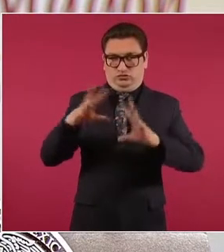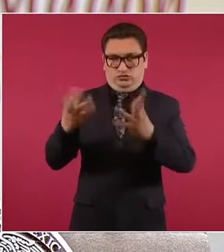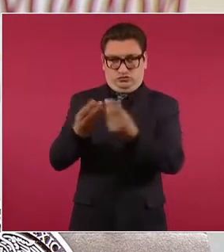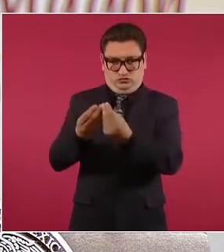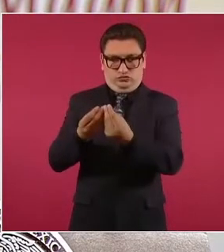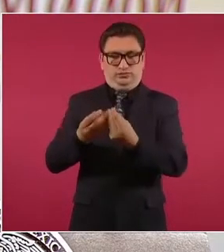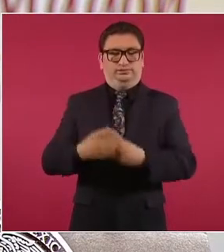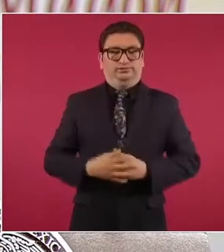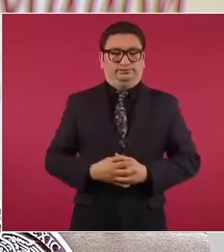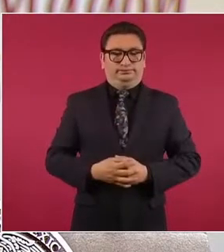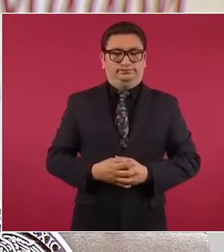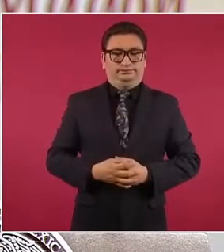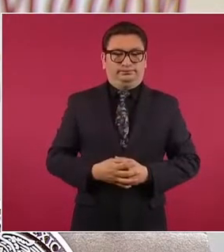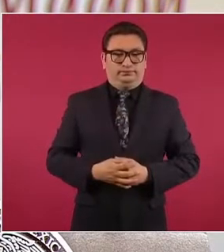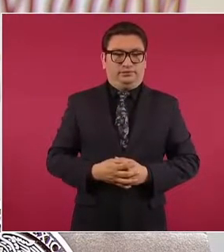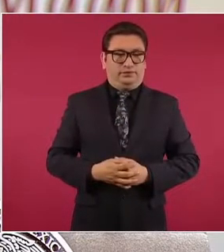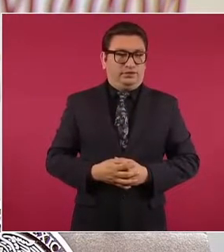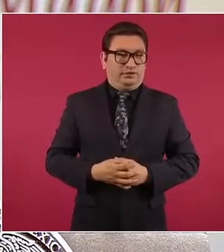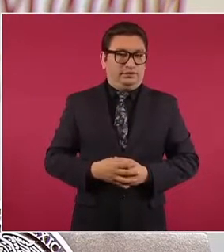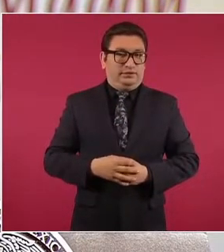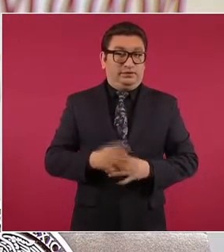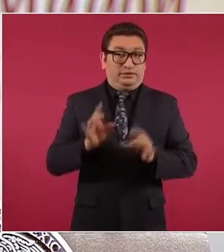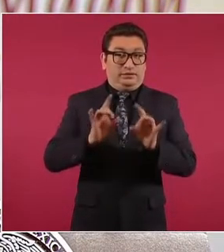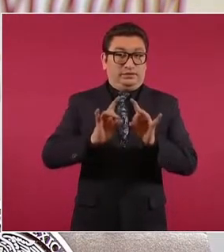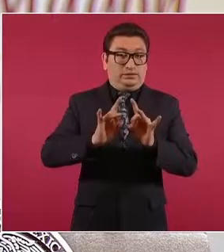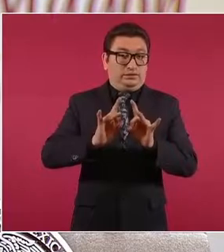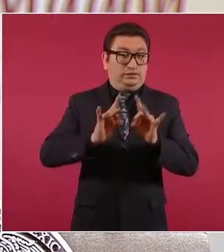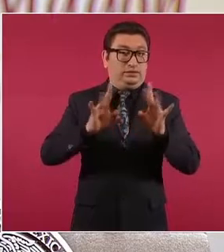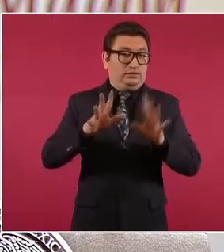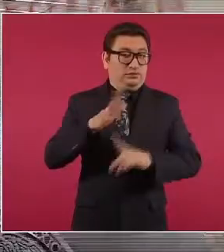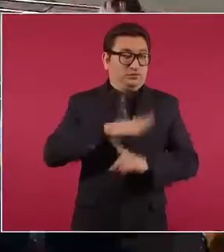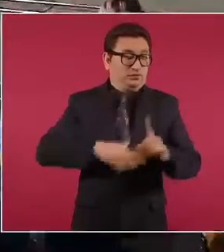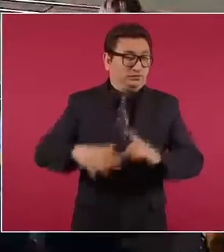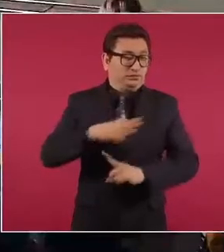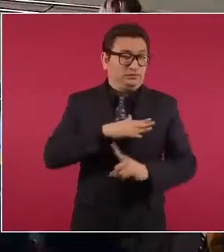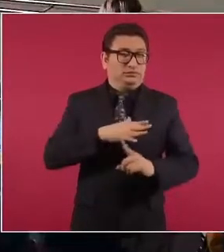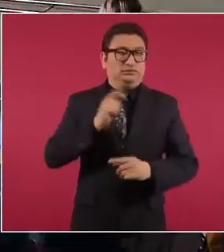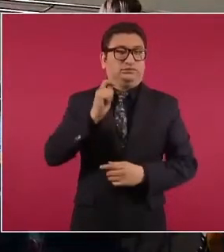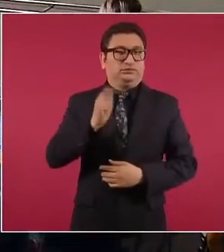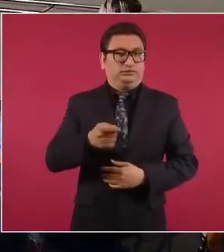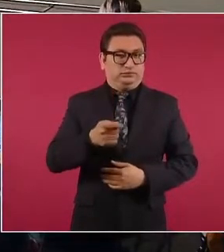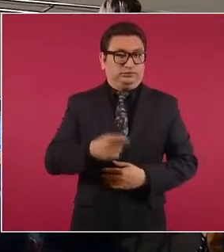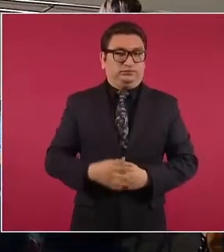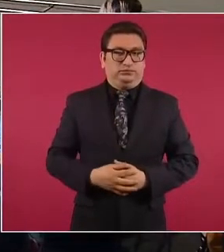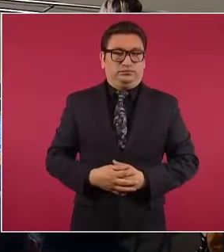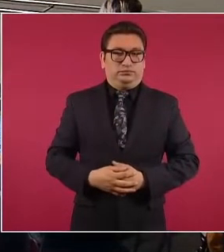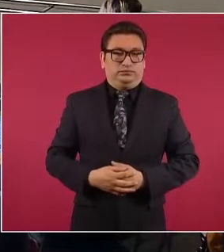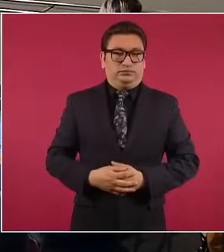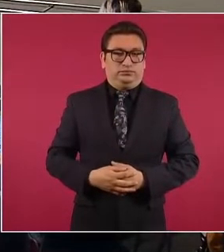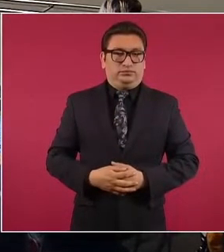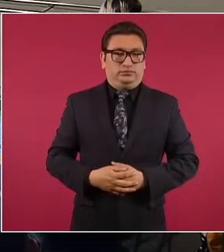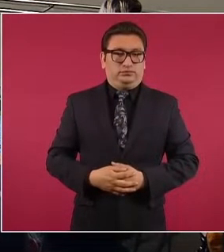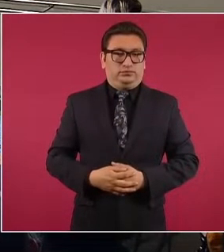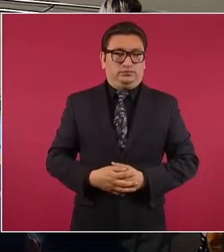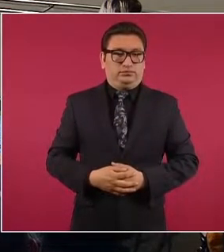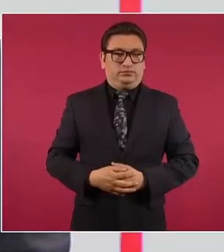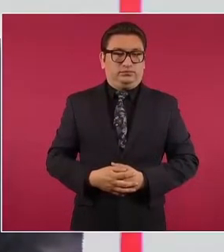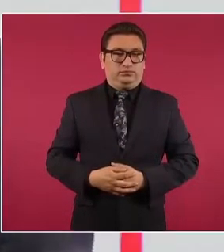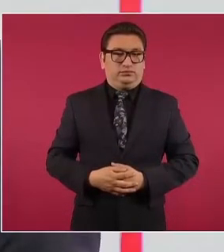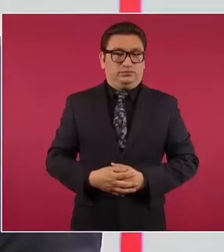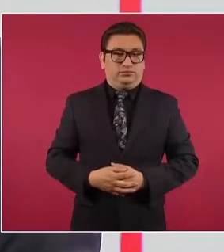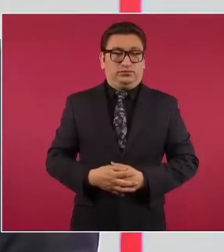El evento se da en el contexto de la disputa criminal